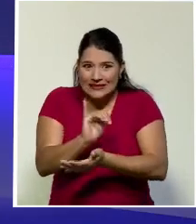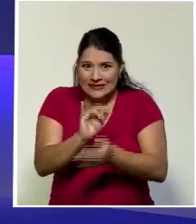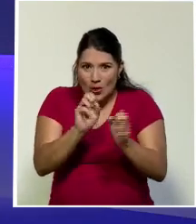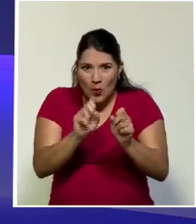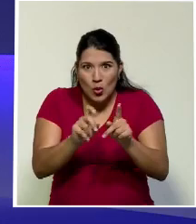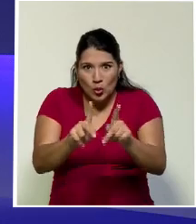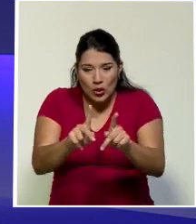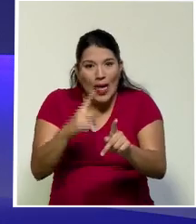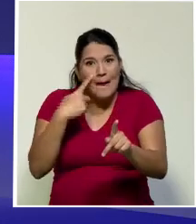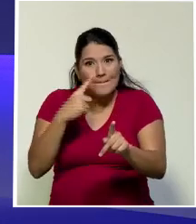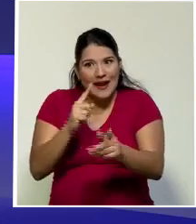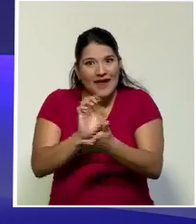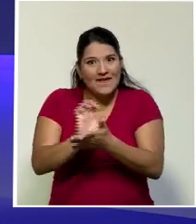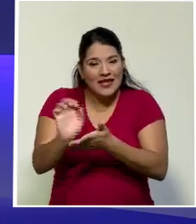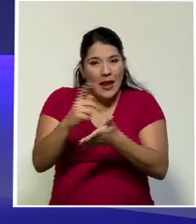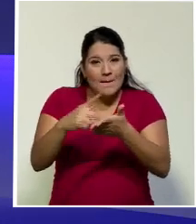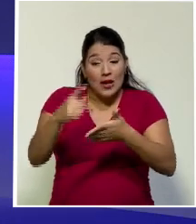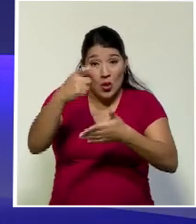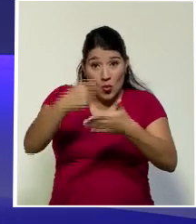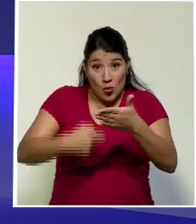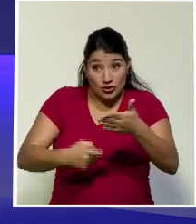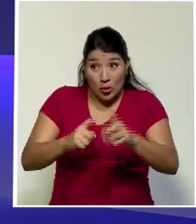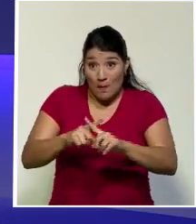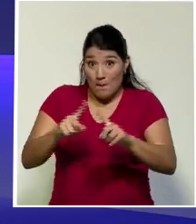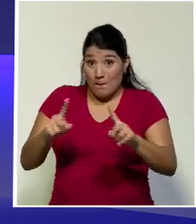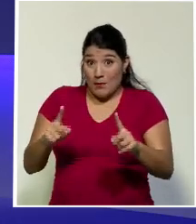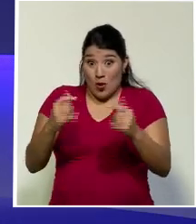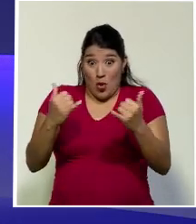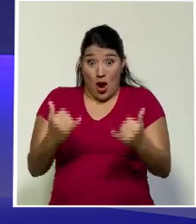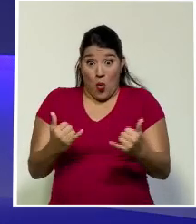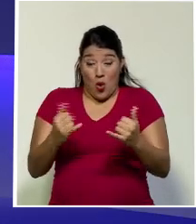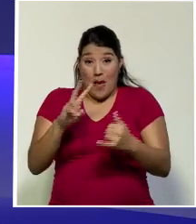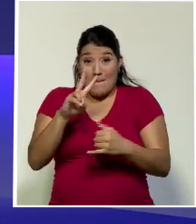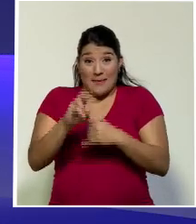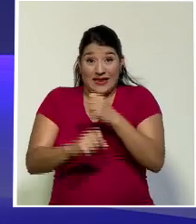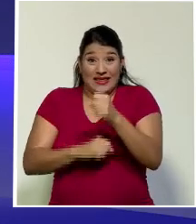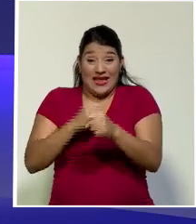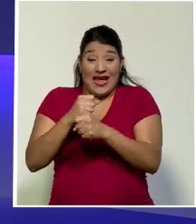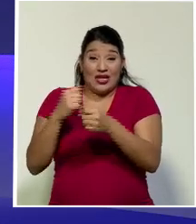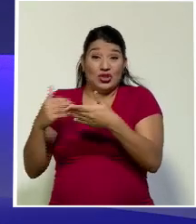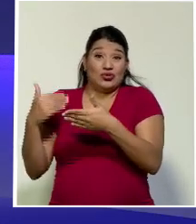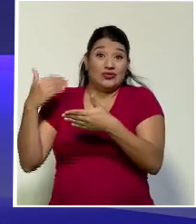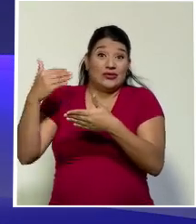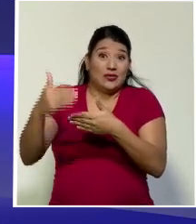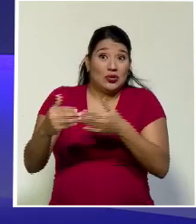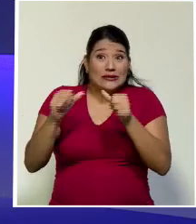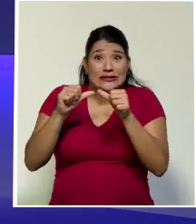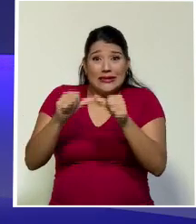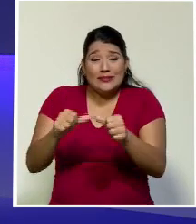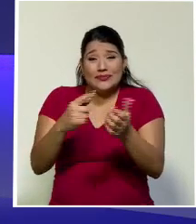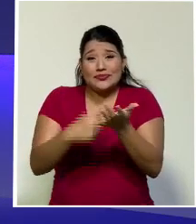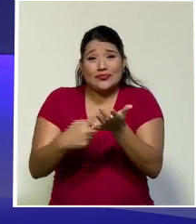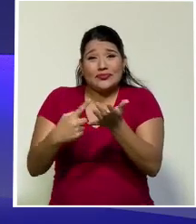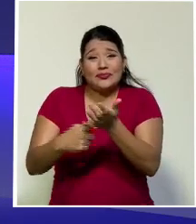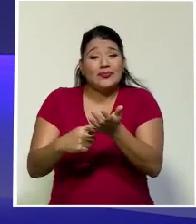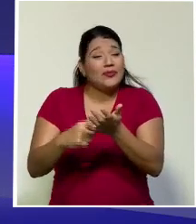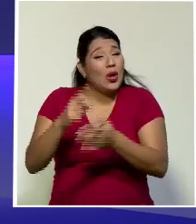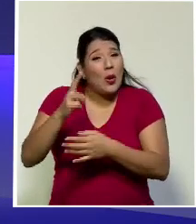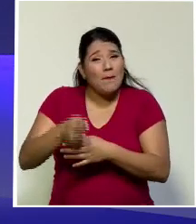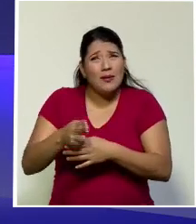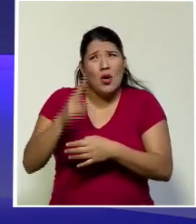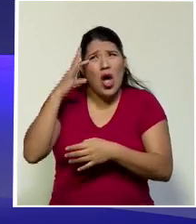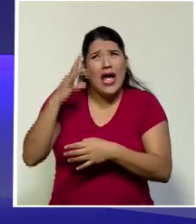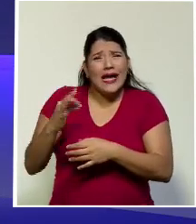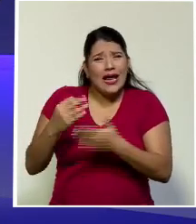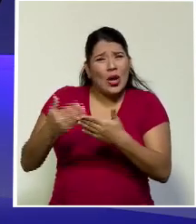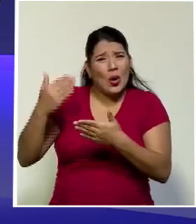aún 20 años después, por lo menos, seguimos discutiendo sobre lo mismo. En el plan fiscal del año 2004, me parece,